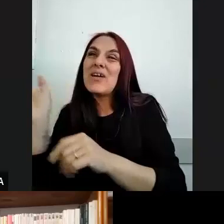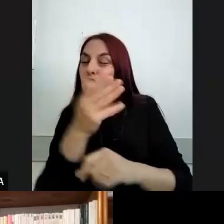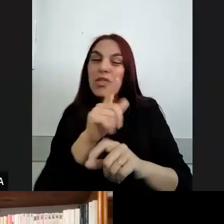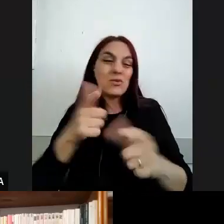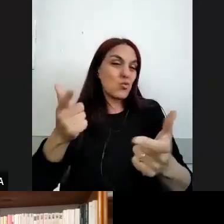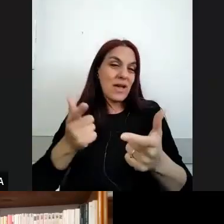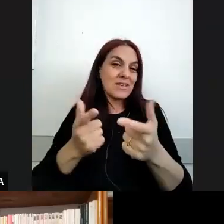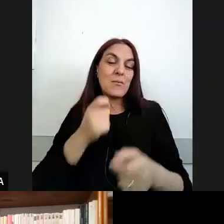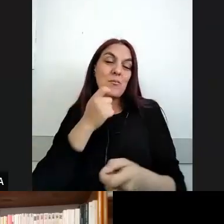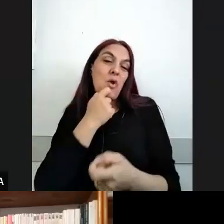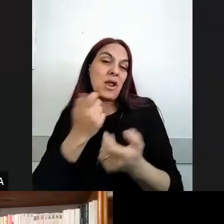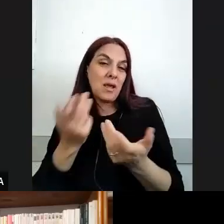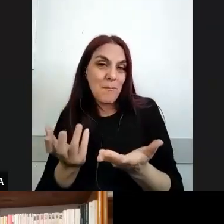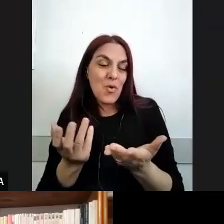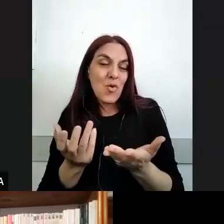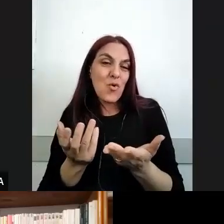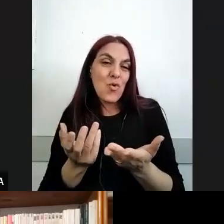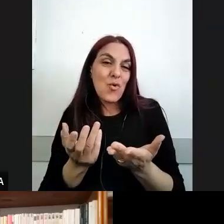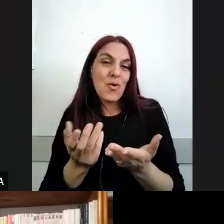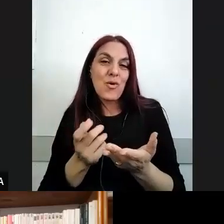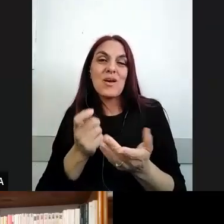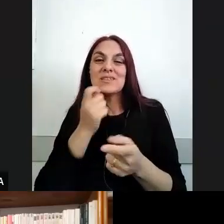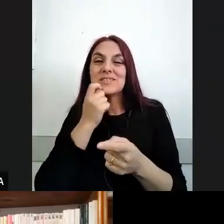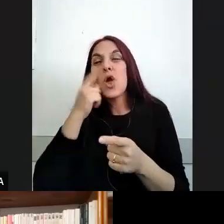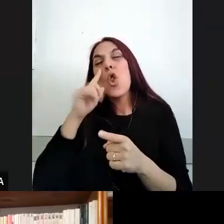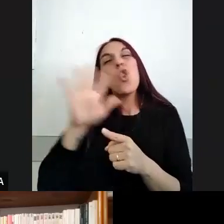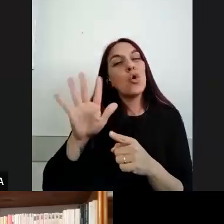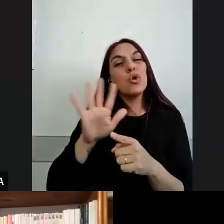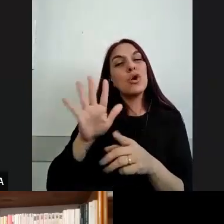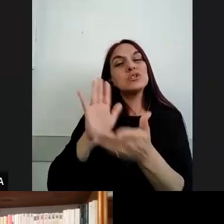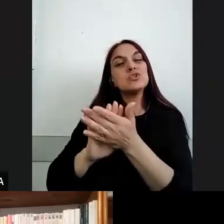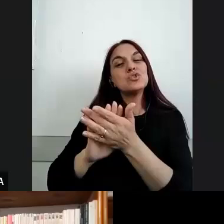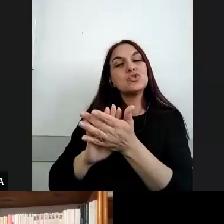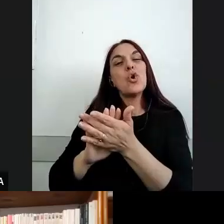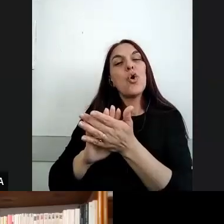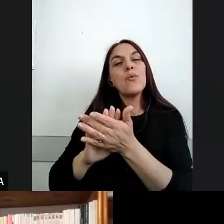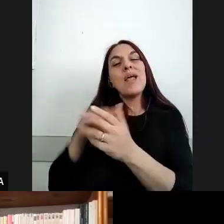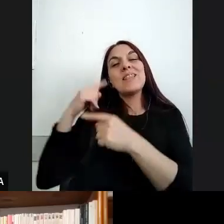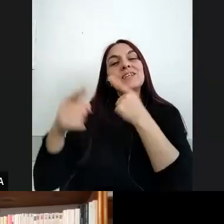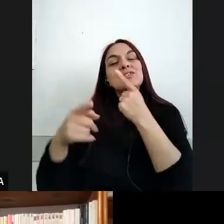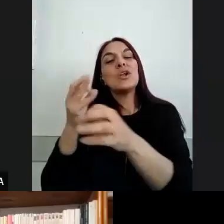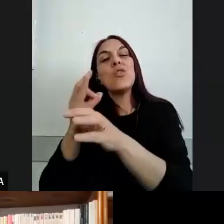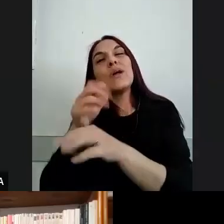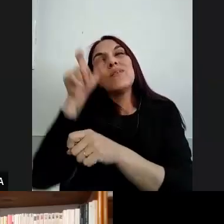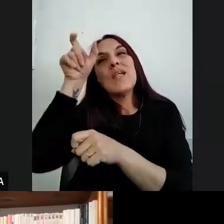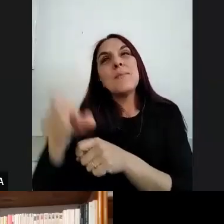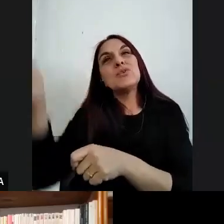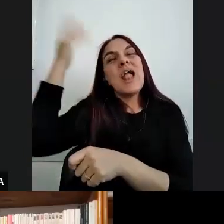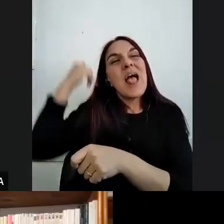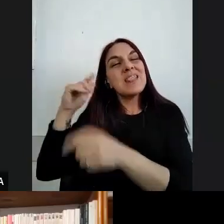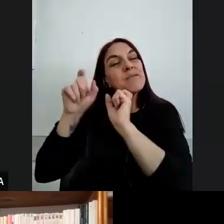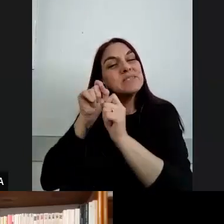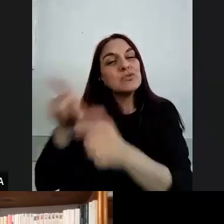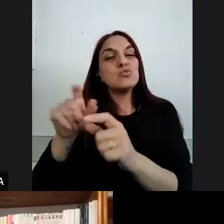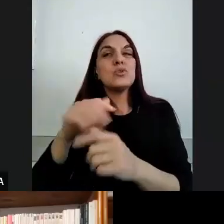cuando además ocurre que hay un desconocimiento de las trayectorias educativas anteriores o que hay